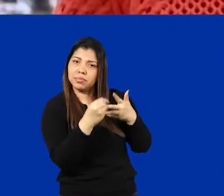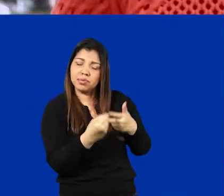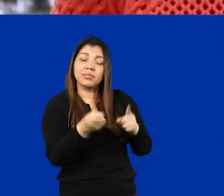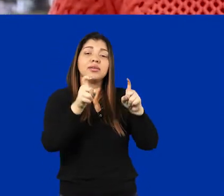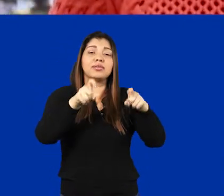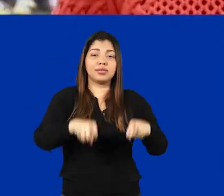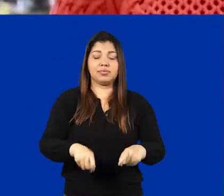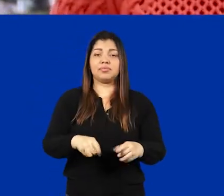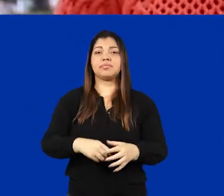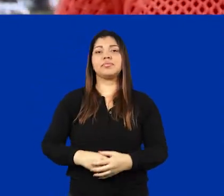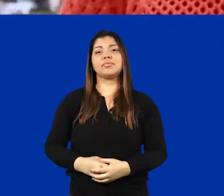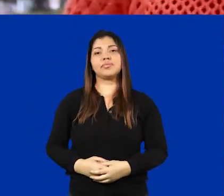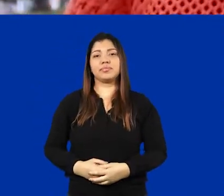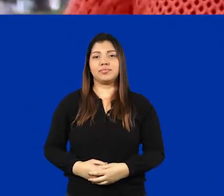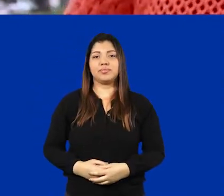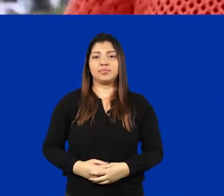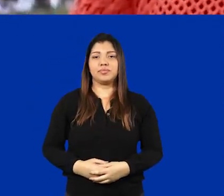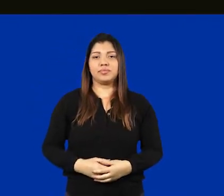a través de la superintendencia.